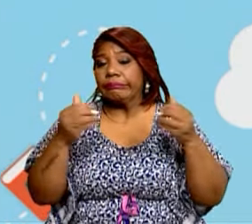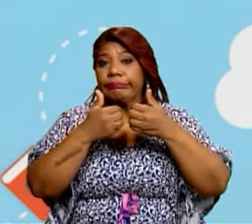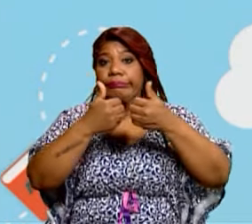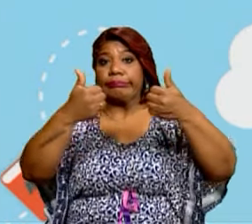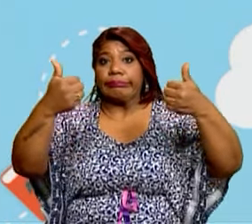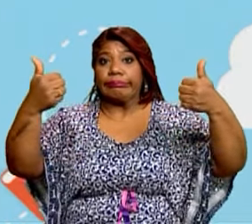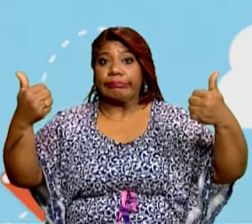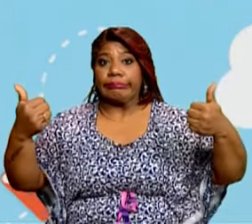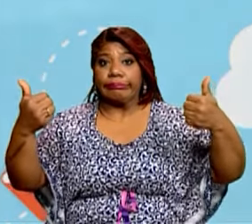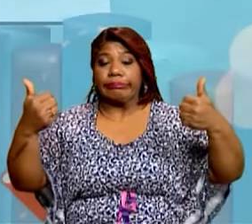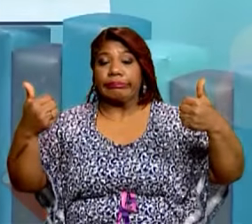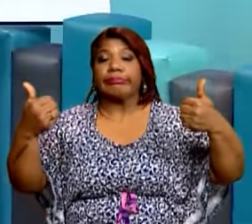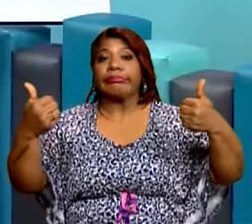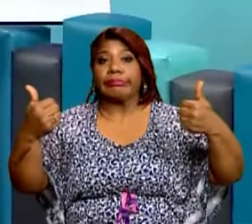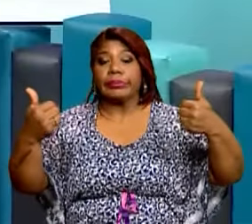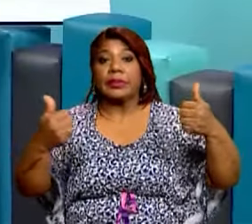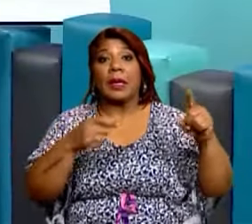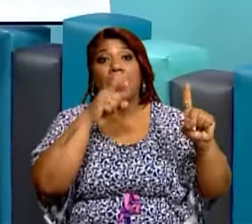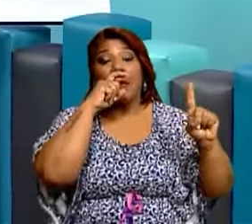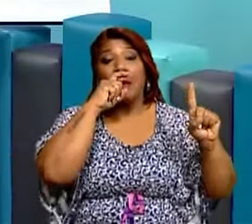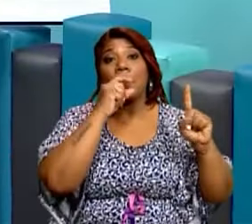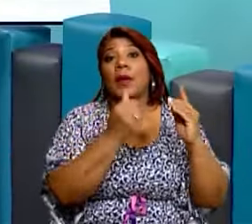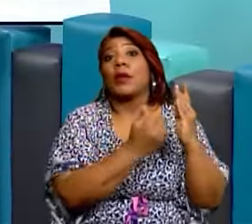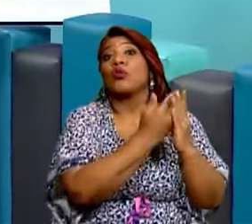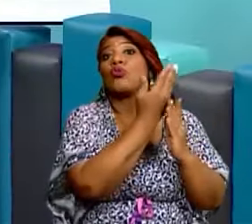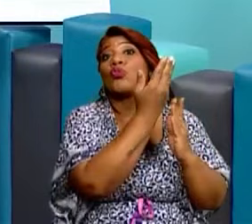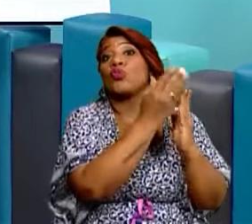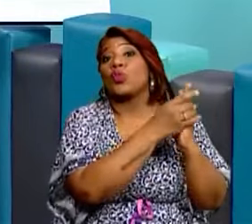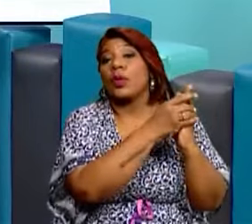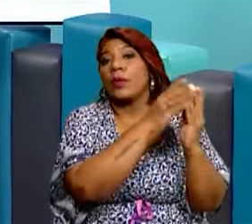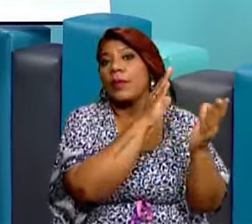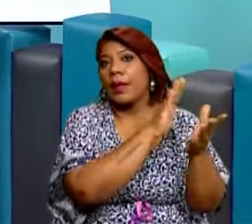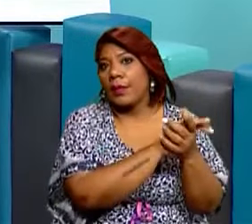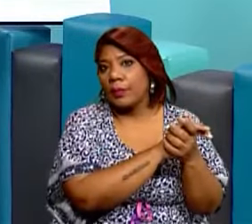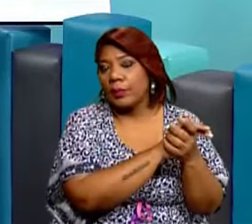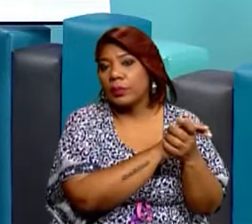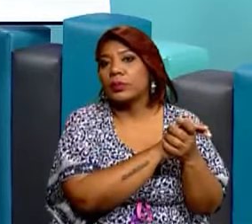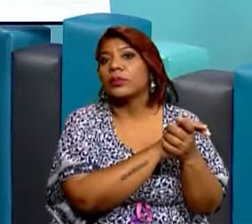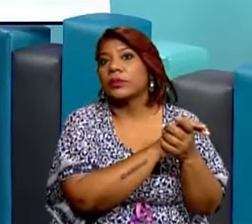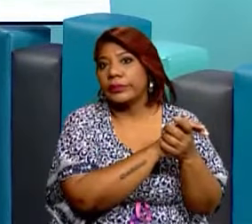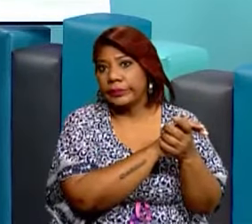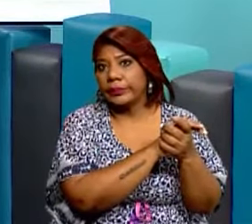integrantes entonces hacen una familia ensamblada.